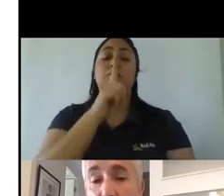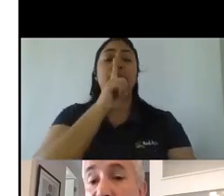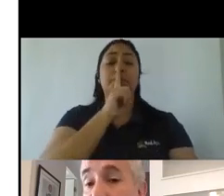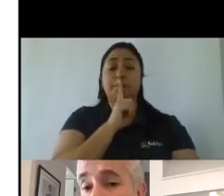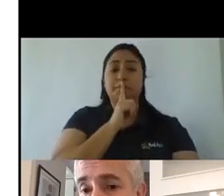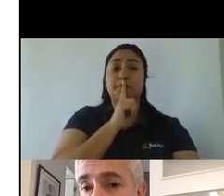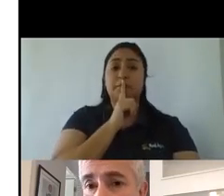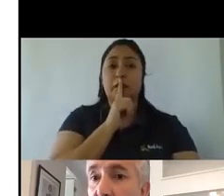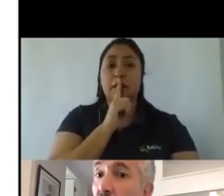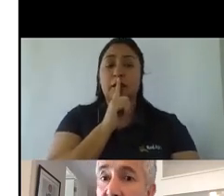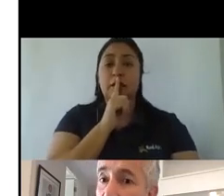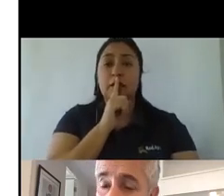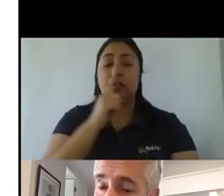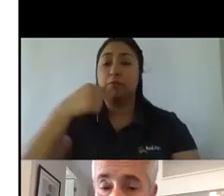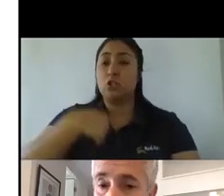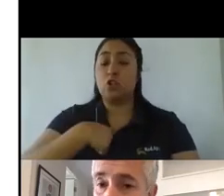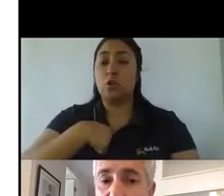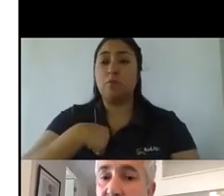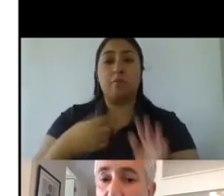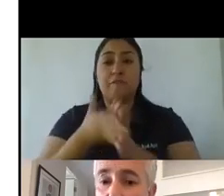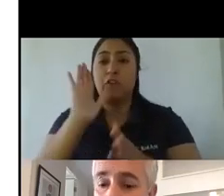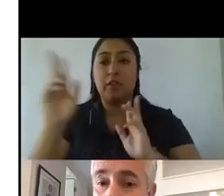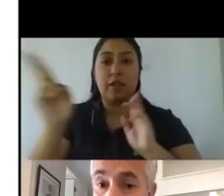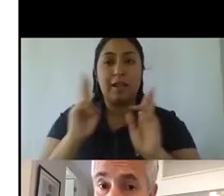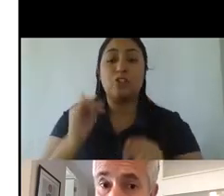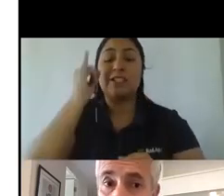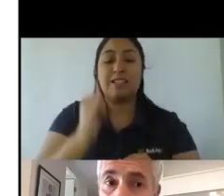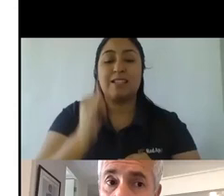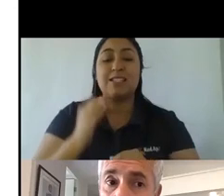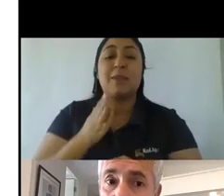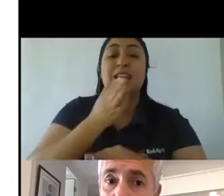va a venir otro esto pasa siempre en todo ¿no?